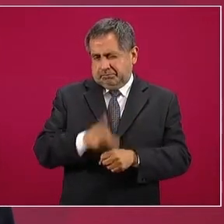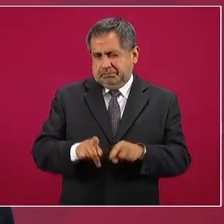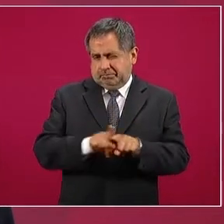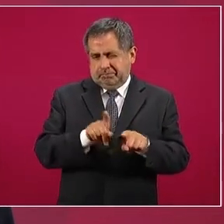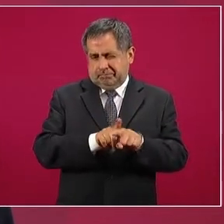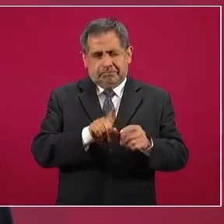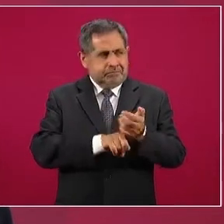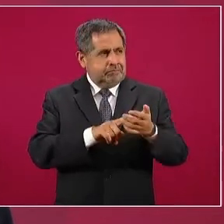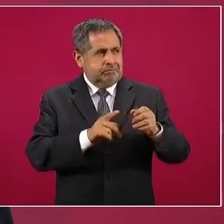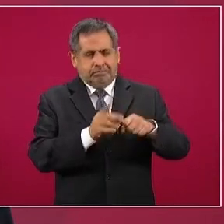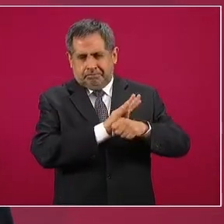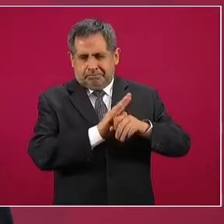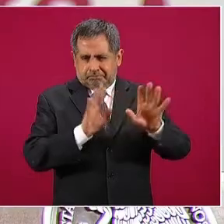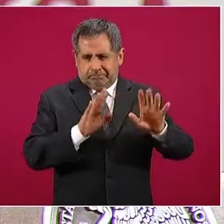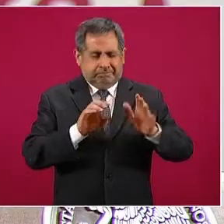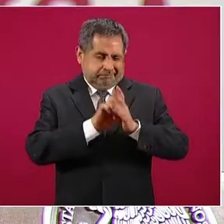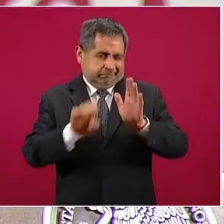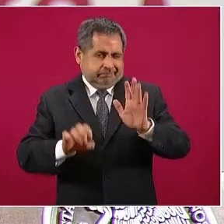enfrentando?